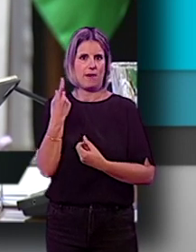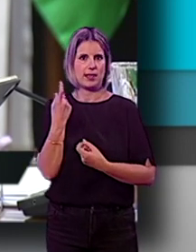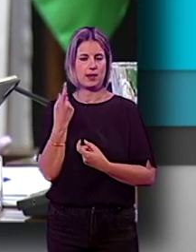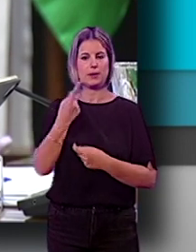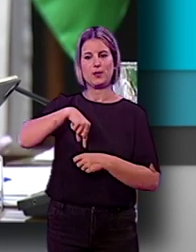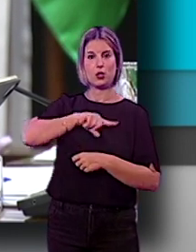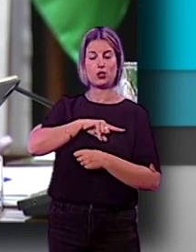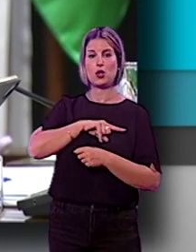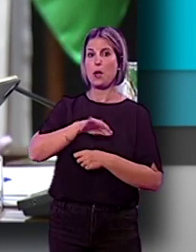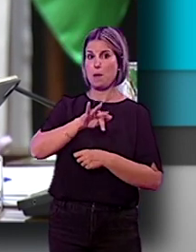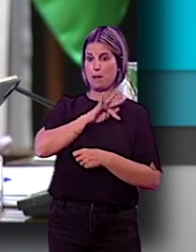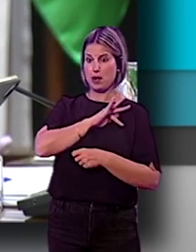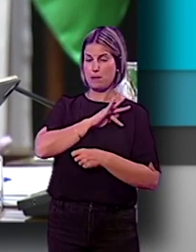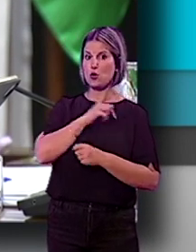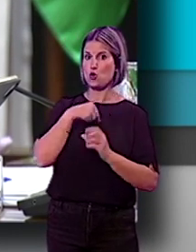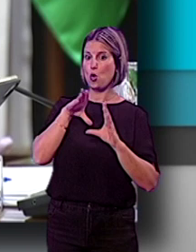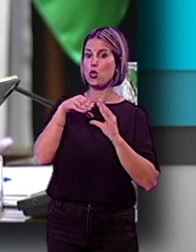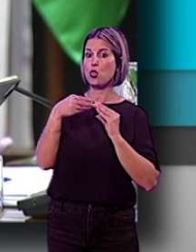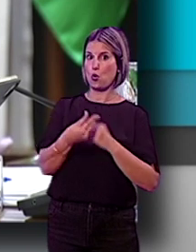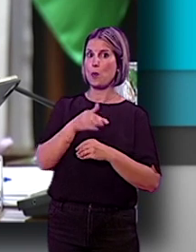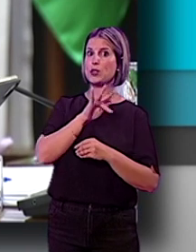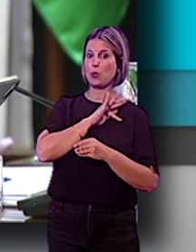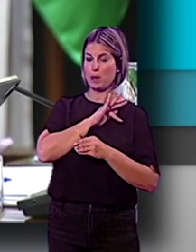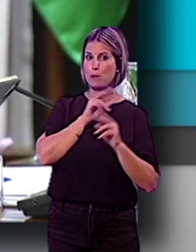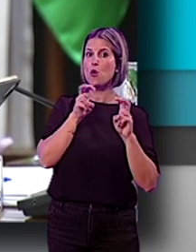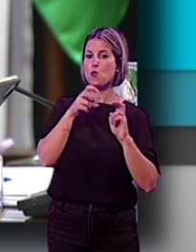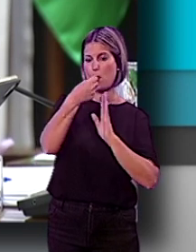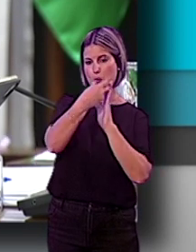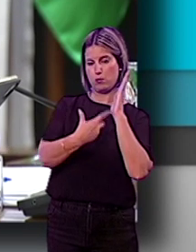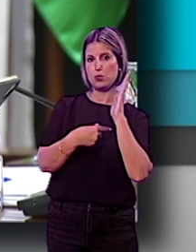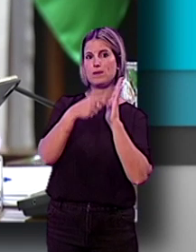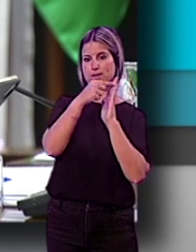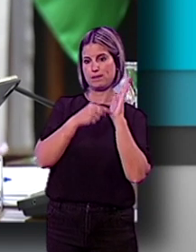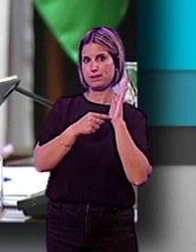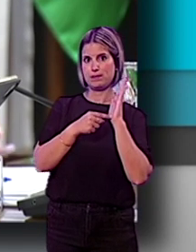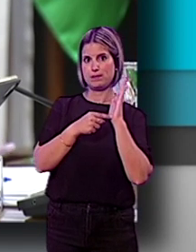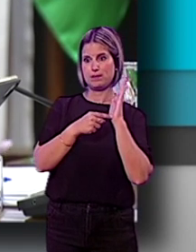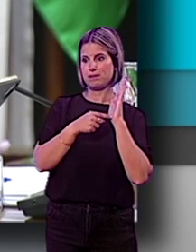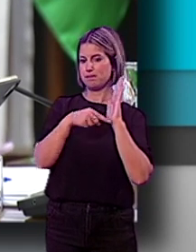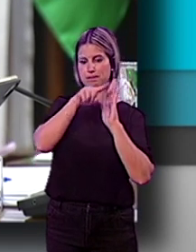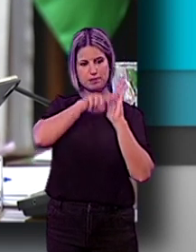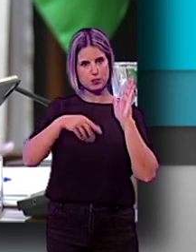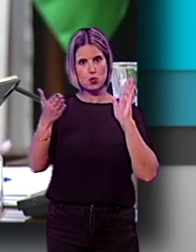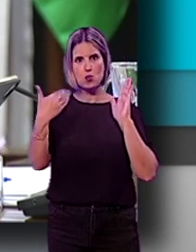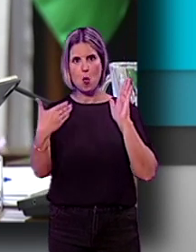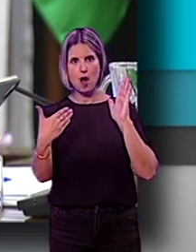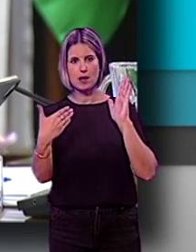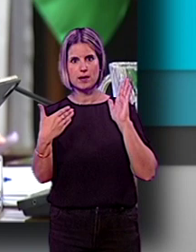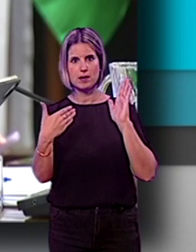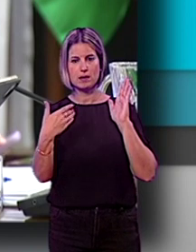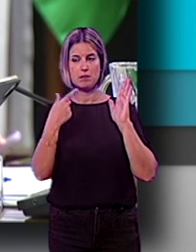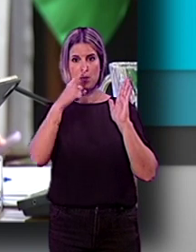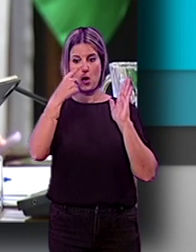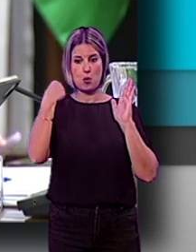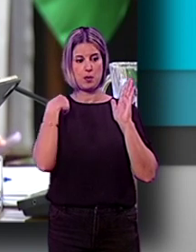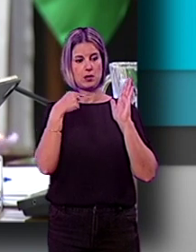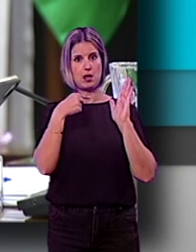Nosotros dejamos los premios, yo le dejé un documento de premio, incluso con premios nuevos que no han salido aquí reflejados, aquí básicamente se han sacado los del